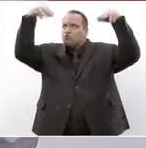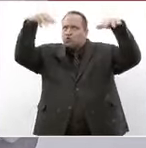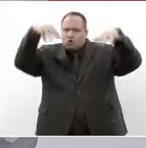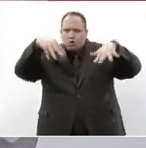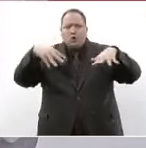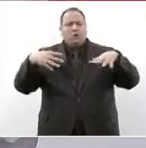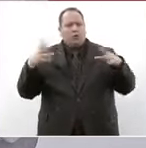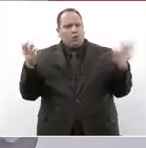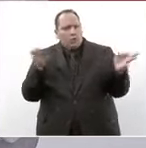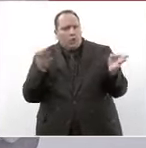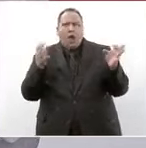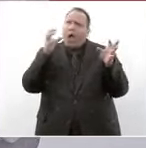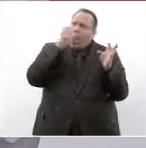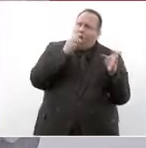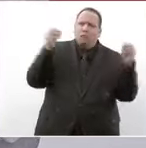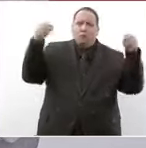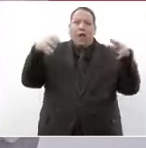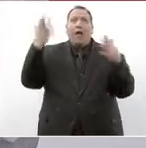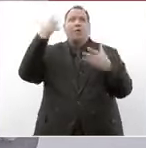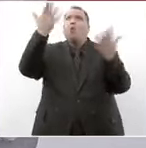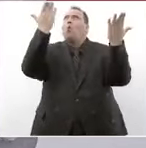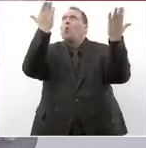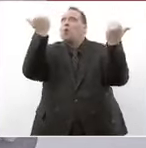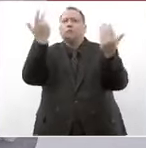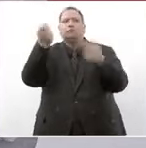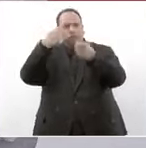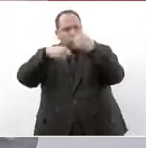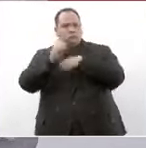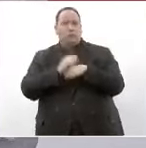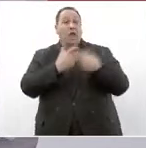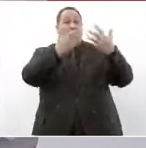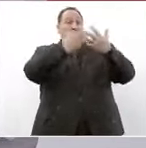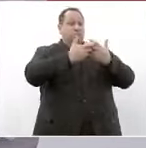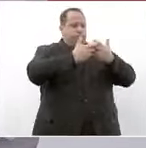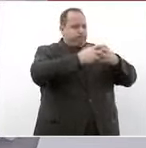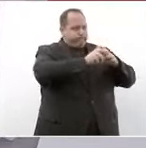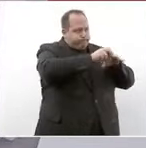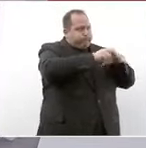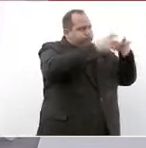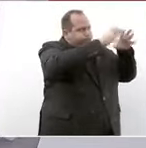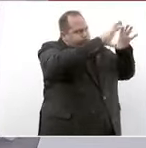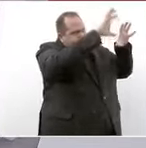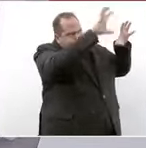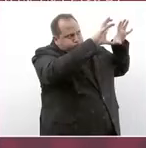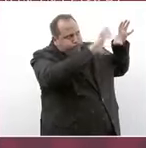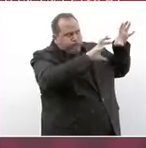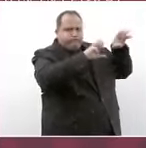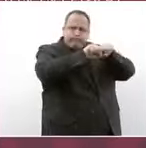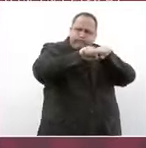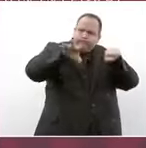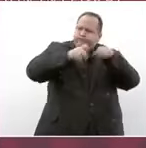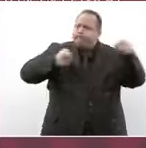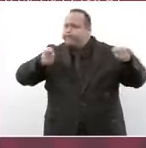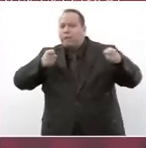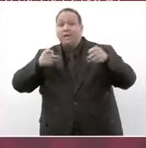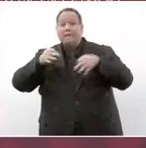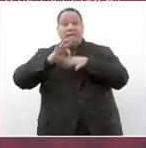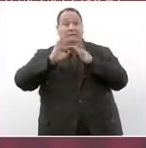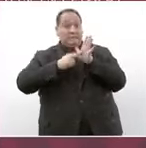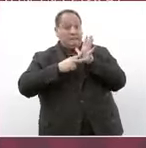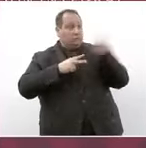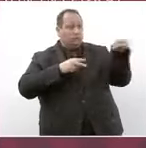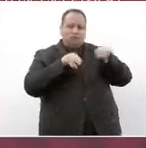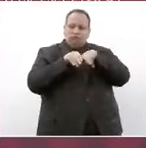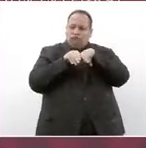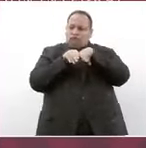el cual prácticamente no existía, el cuarto de máquinas donde se integra toda la acción de ingeniería y de